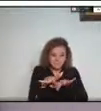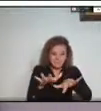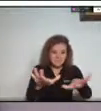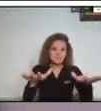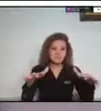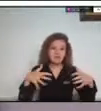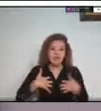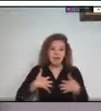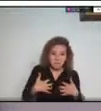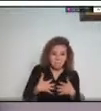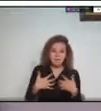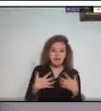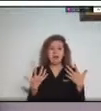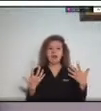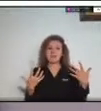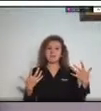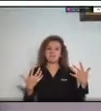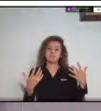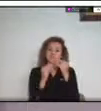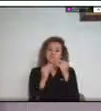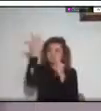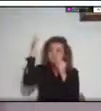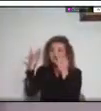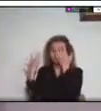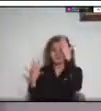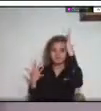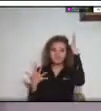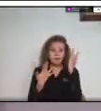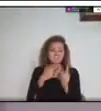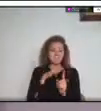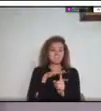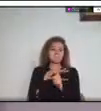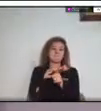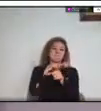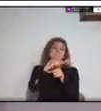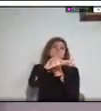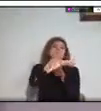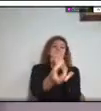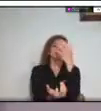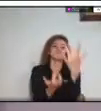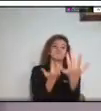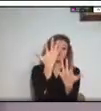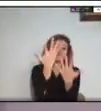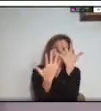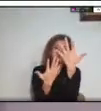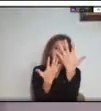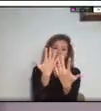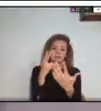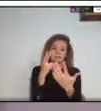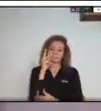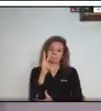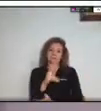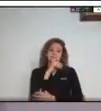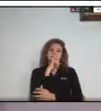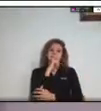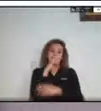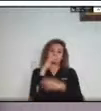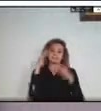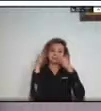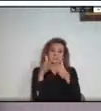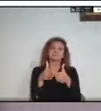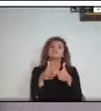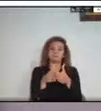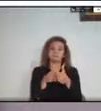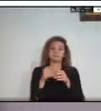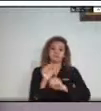de flora se afectan y en general siempre nos concentramos en eso creo que su representación nos sensibiliza